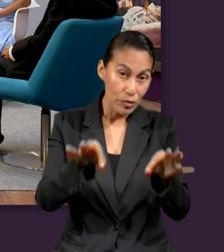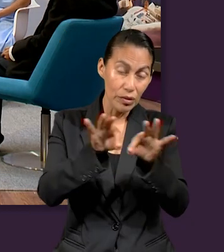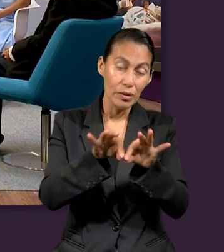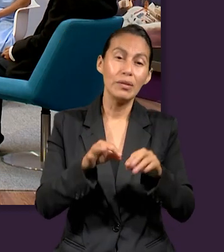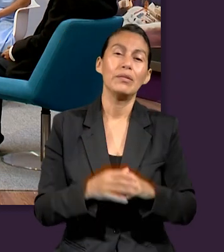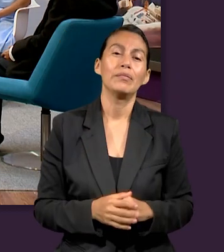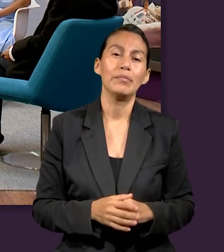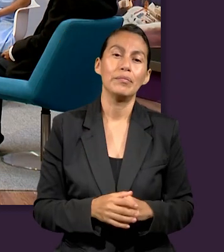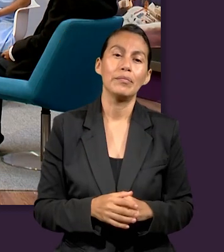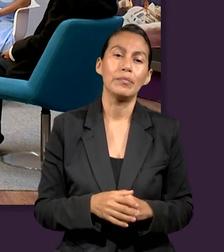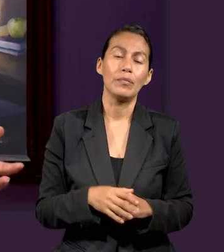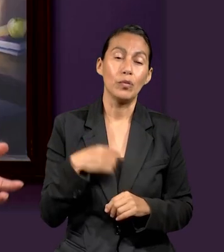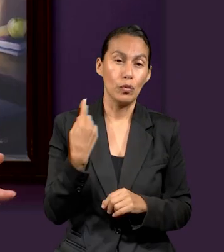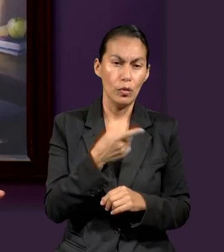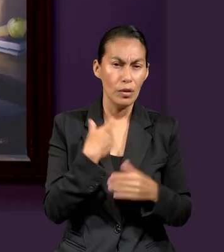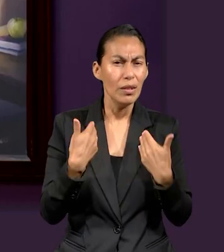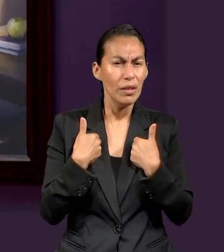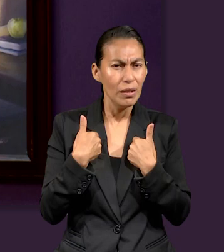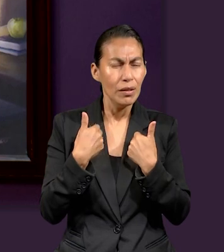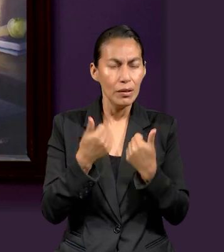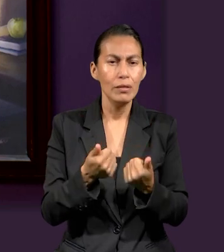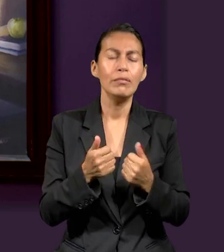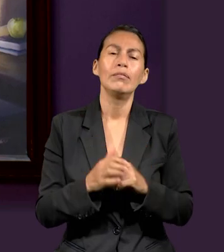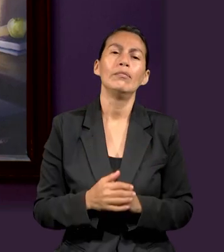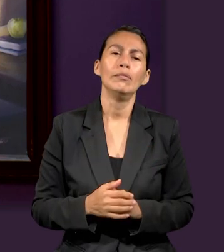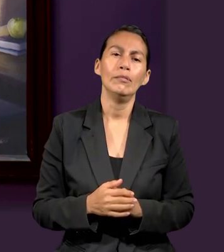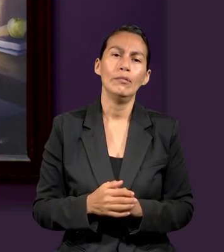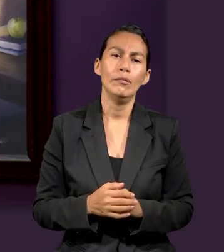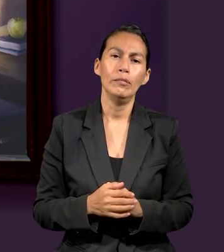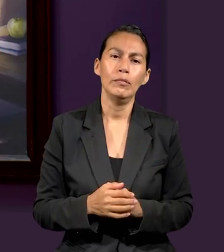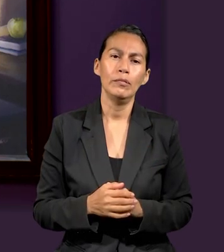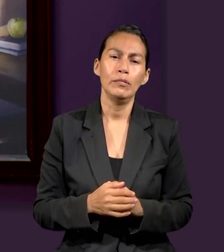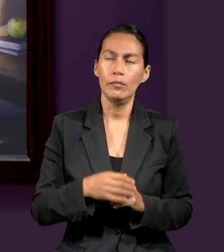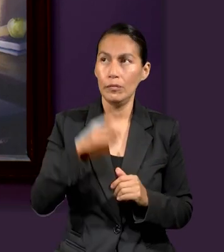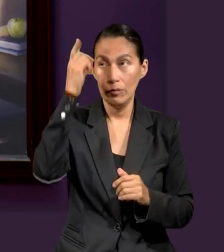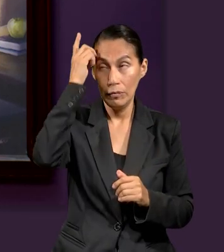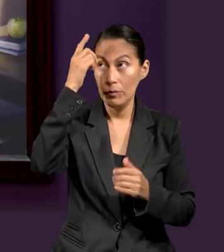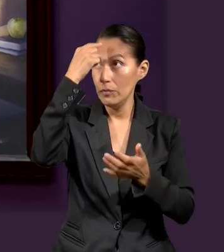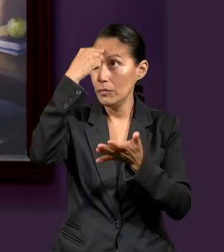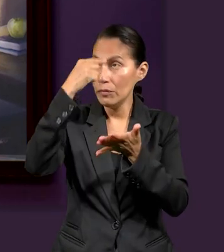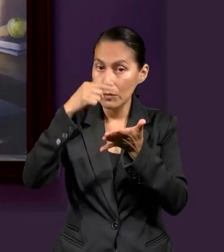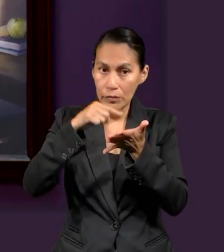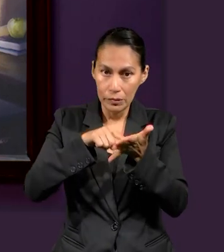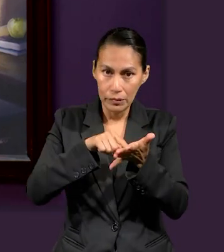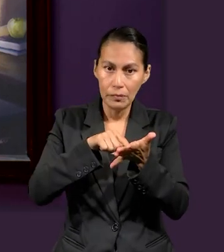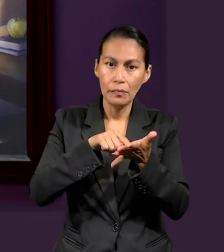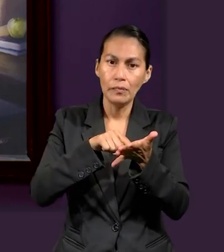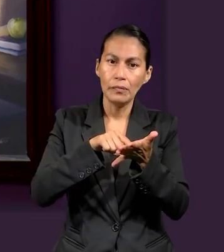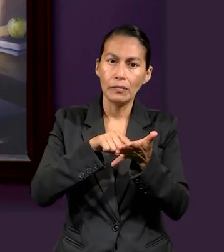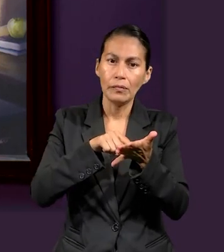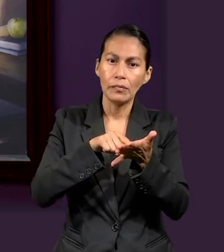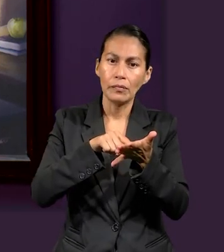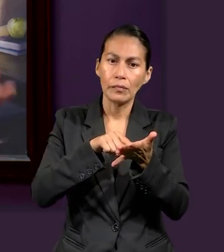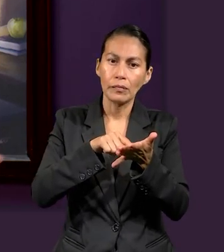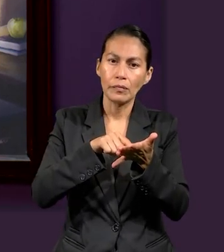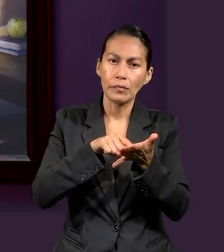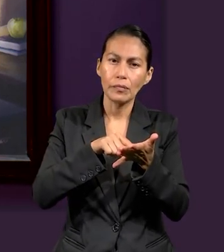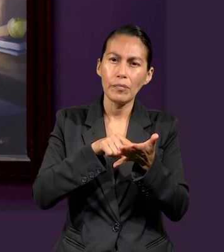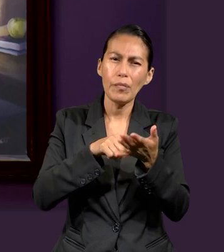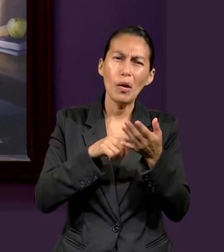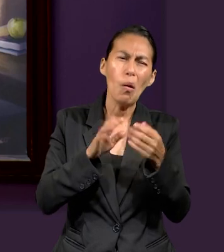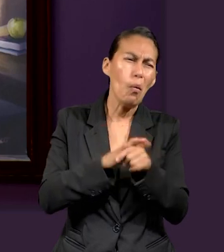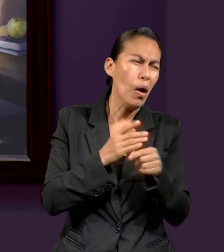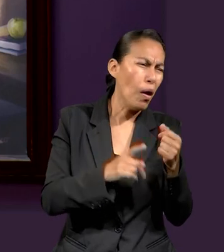de saber, ¿no? Que tenemos que creer en Dios aparte de todas las